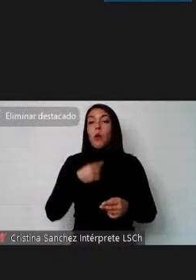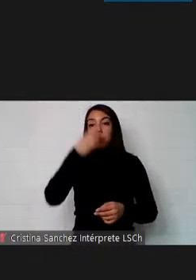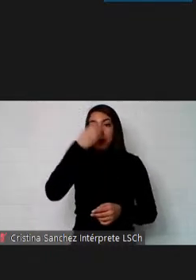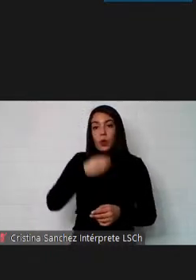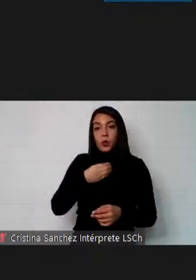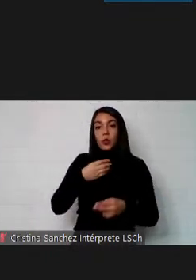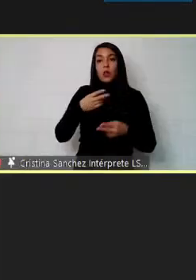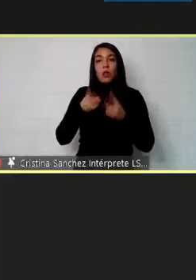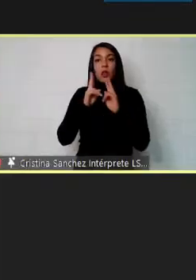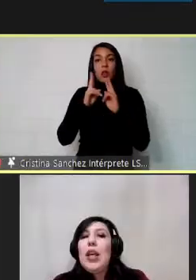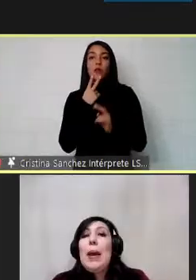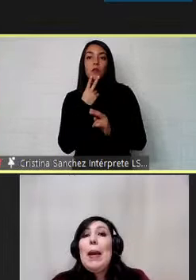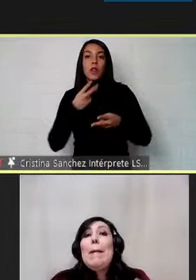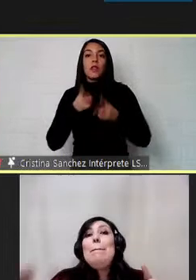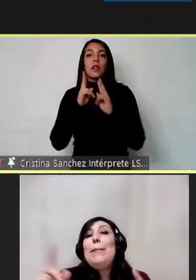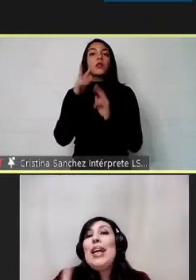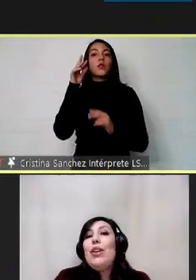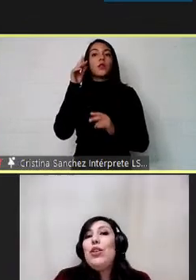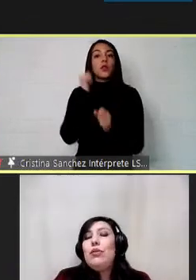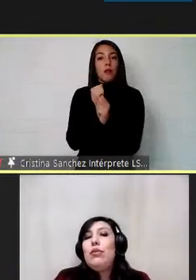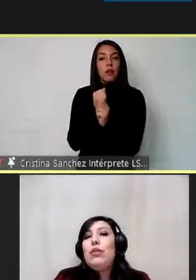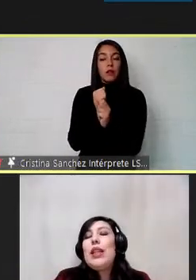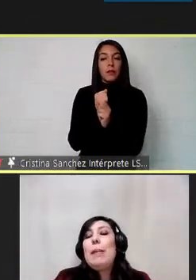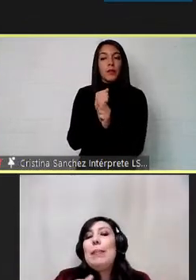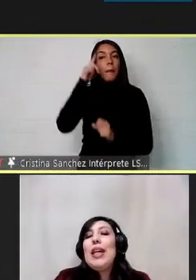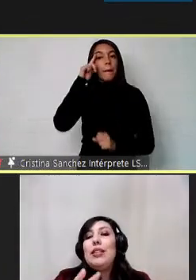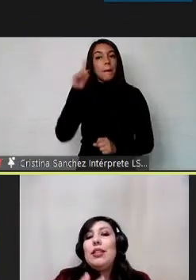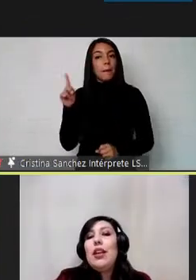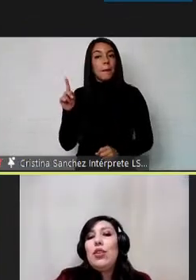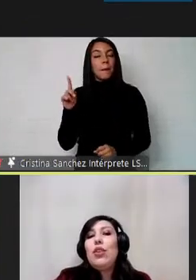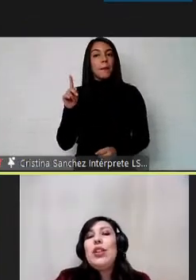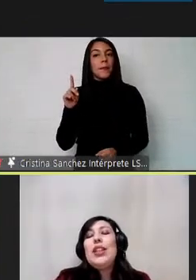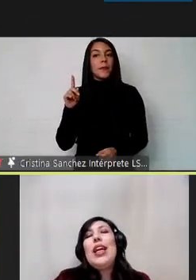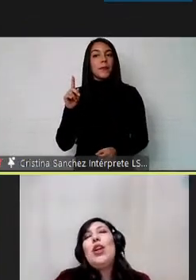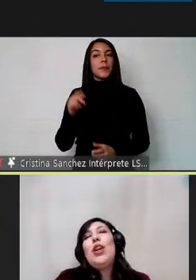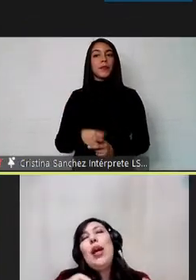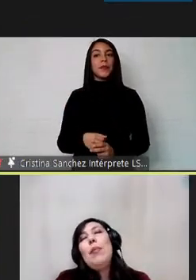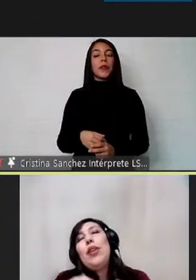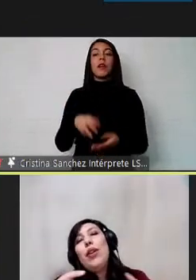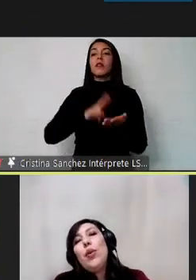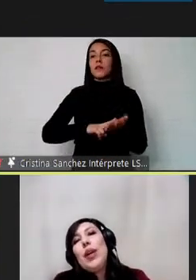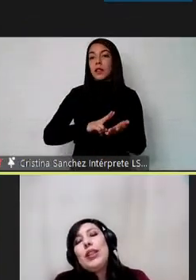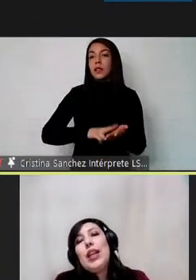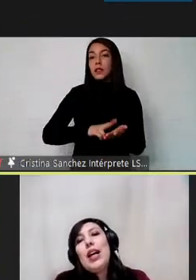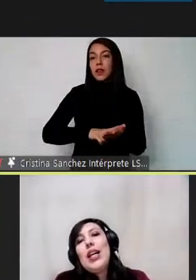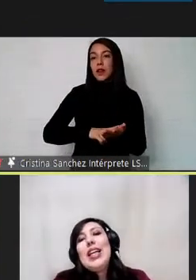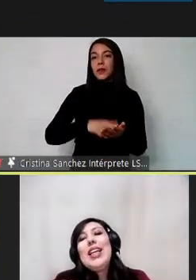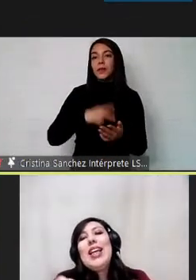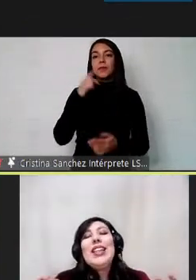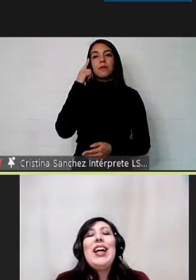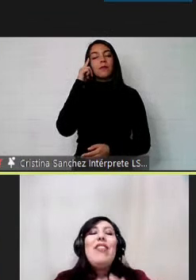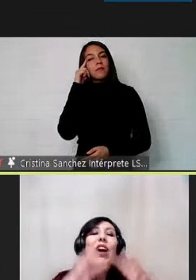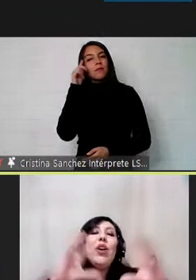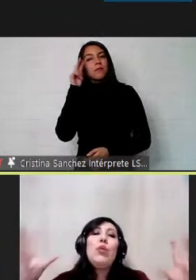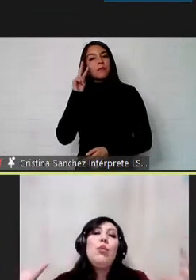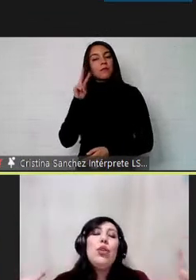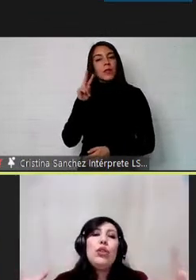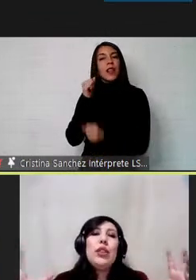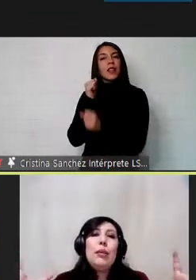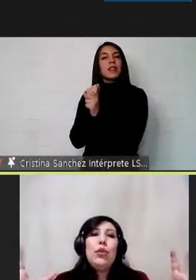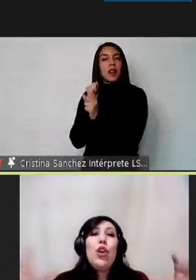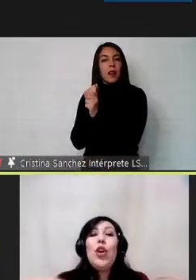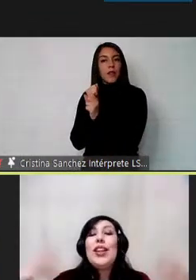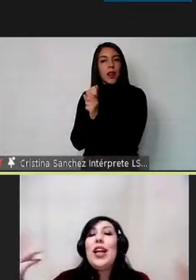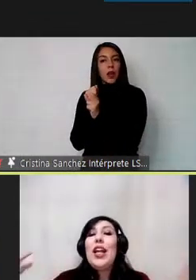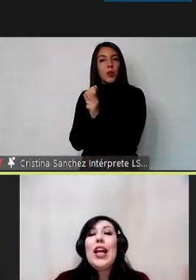como derecho a trabajar pero también es cierto que nos hemos dado cuenta que el trabajo como